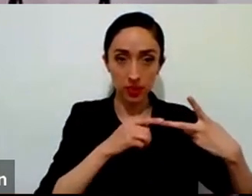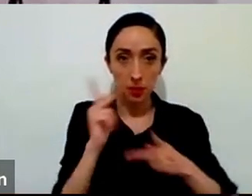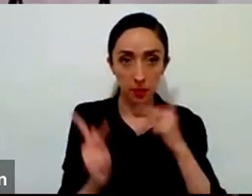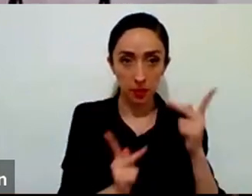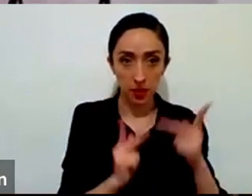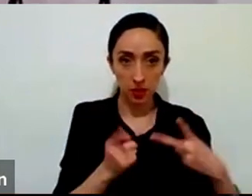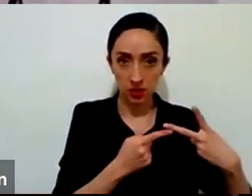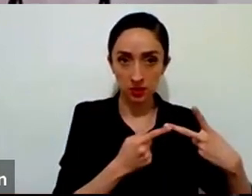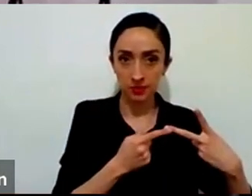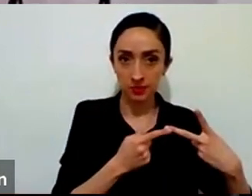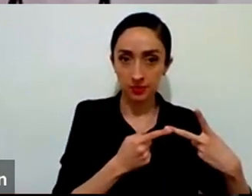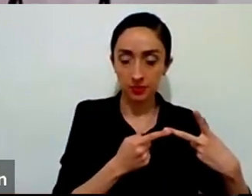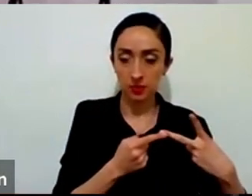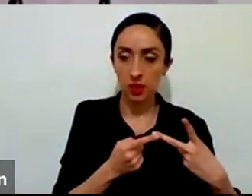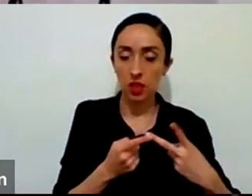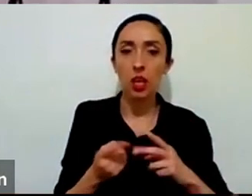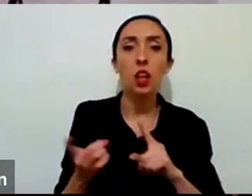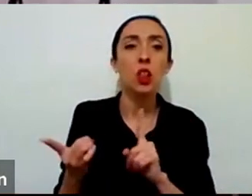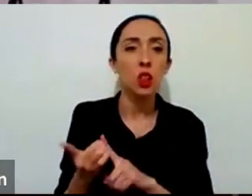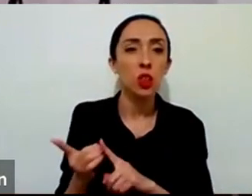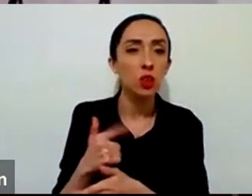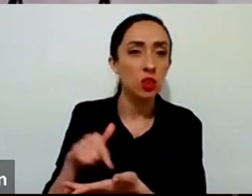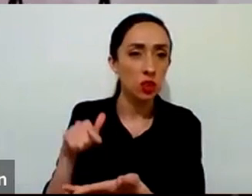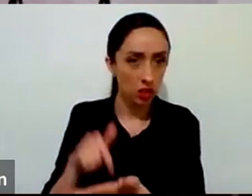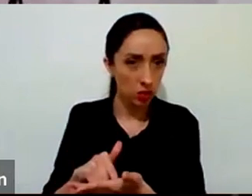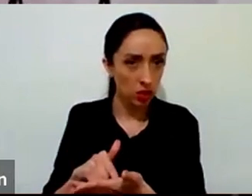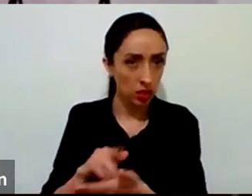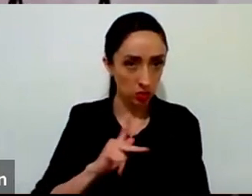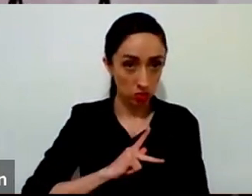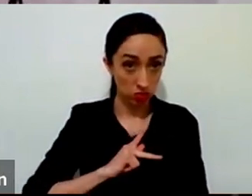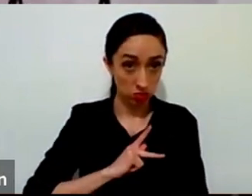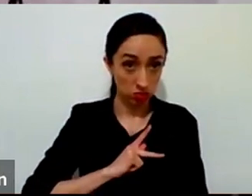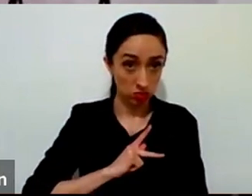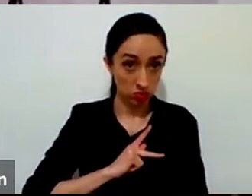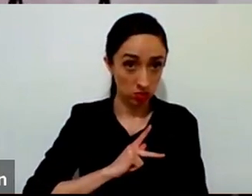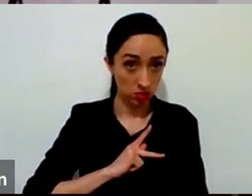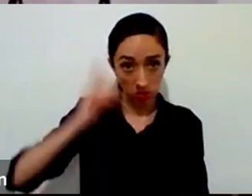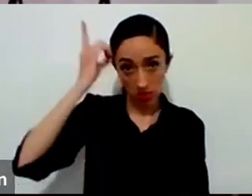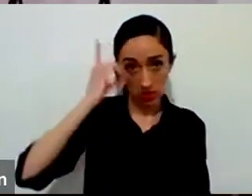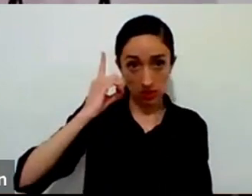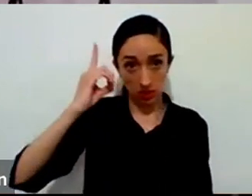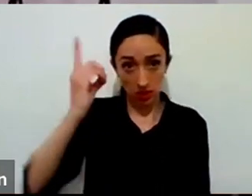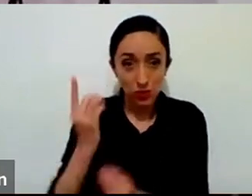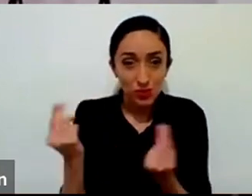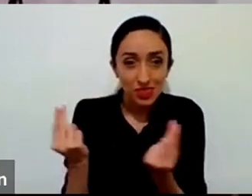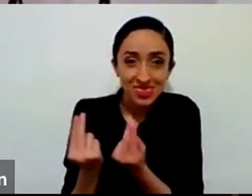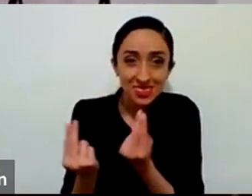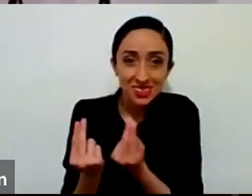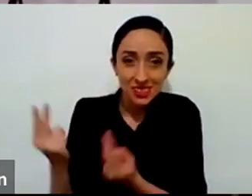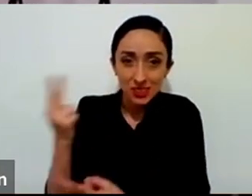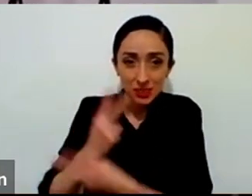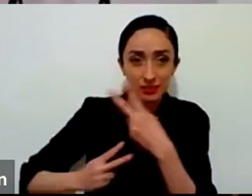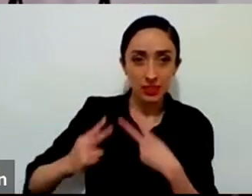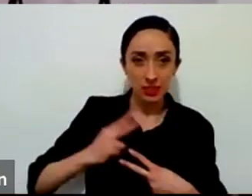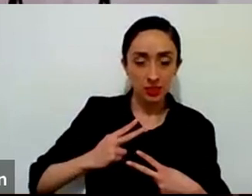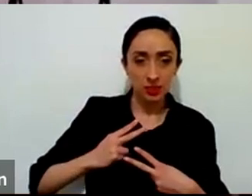necesito a Dios? estos lugares tal vez como son difíciles como son lugares de problema